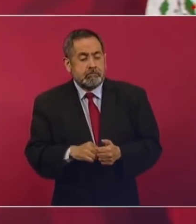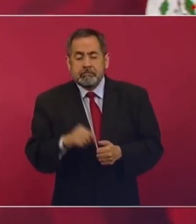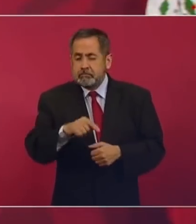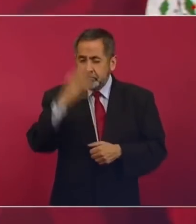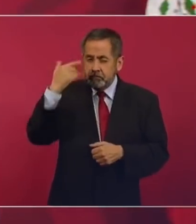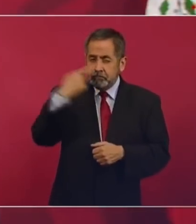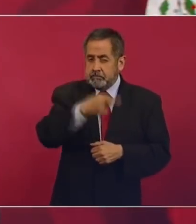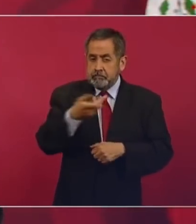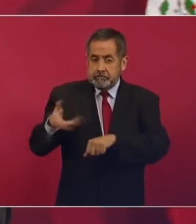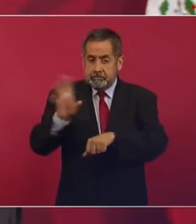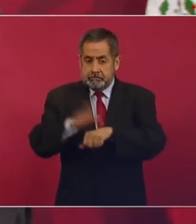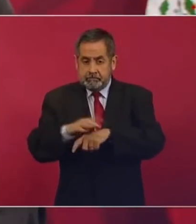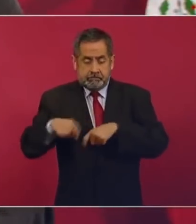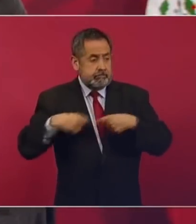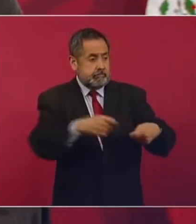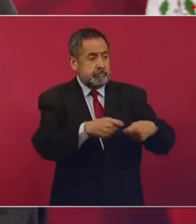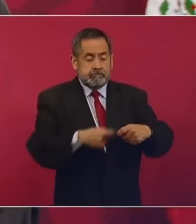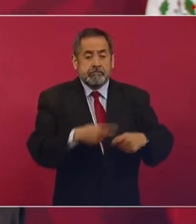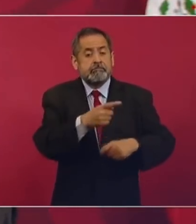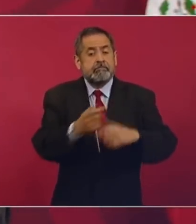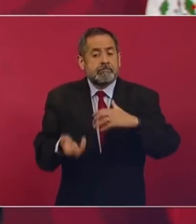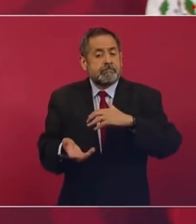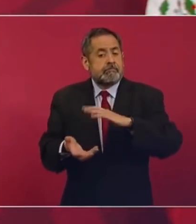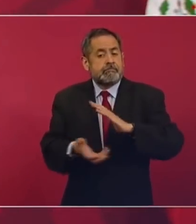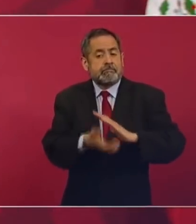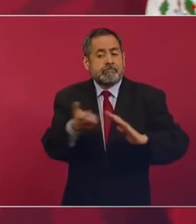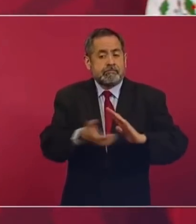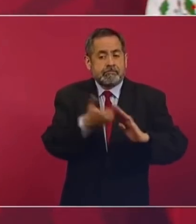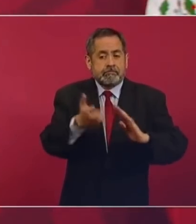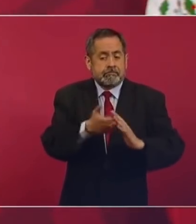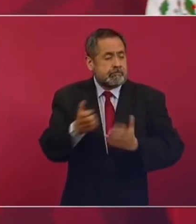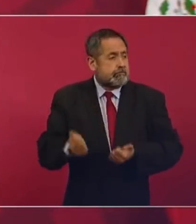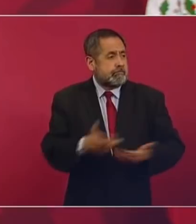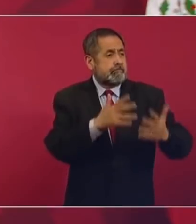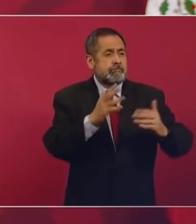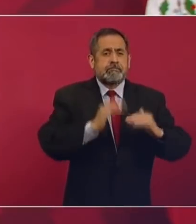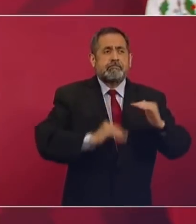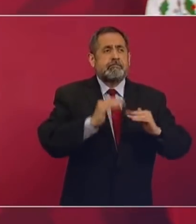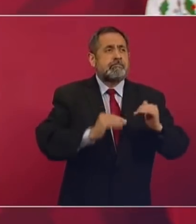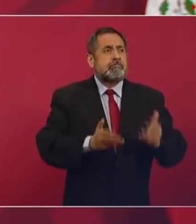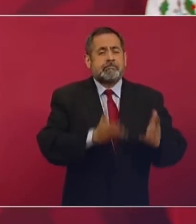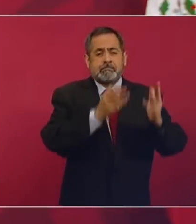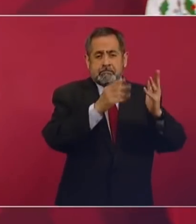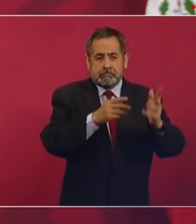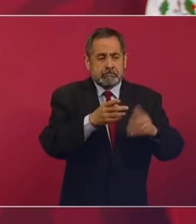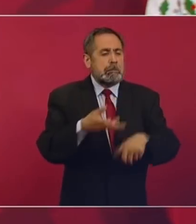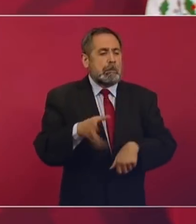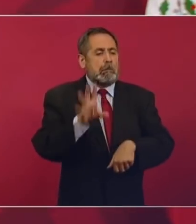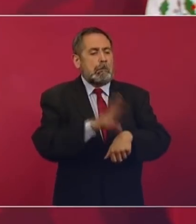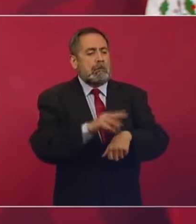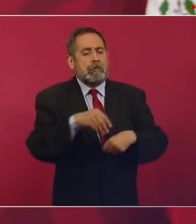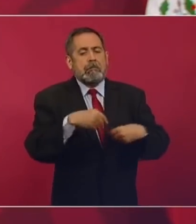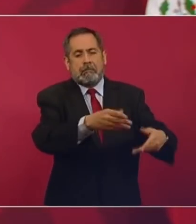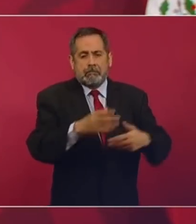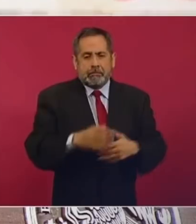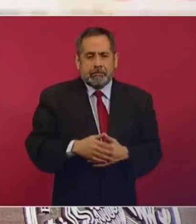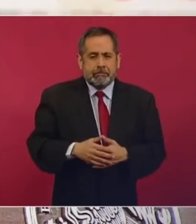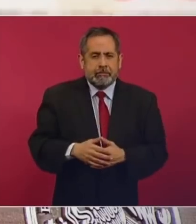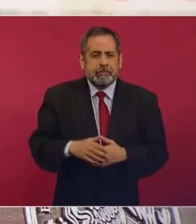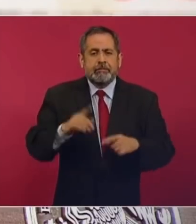permiso para extraer materiales de construcción, un banco